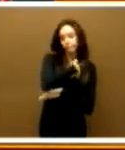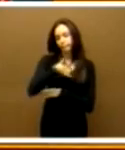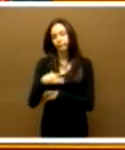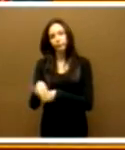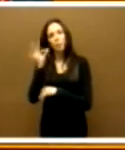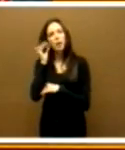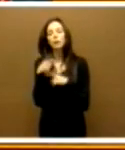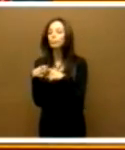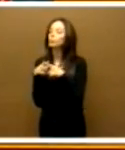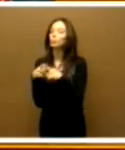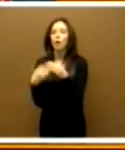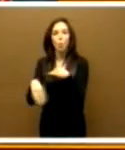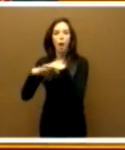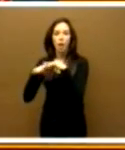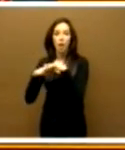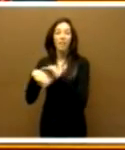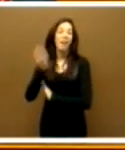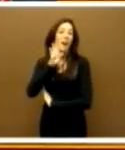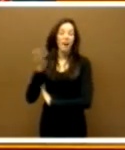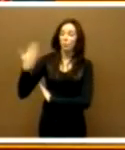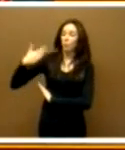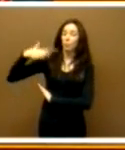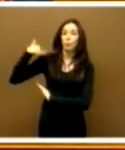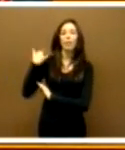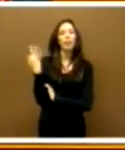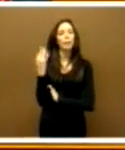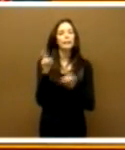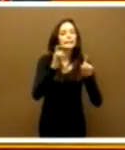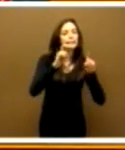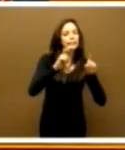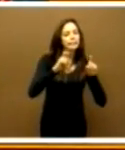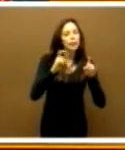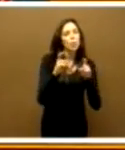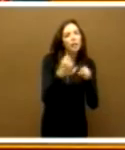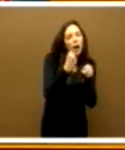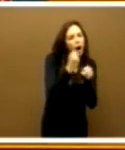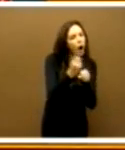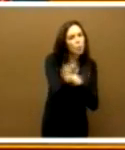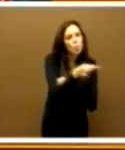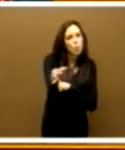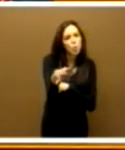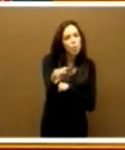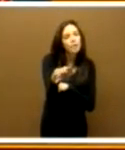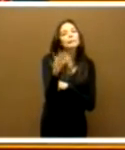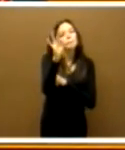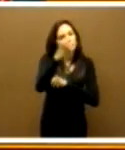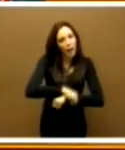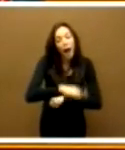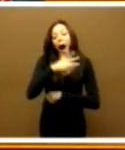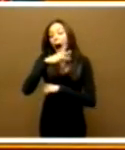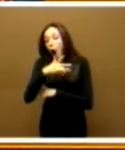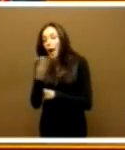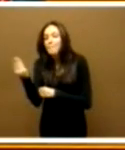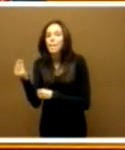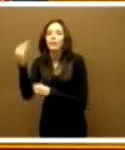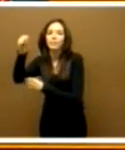femeninos. Antes le decía que había que educar en ser eficientes en el trabajo y ahora hay que educar también en